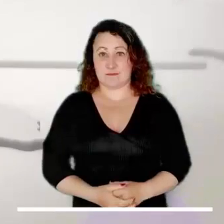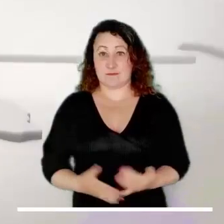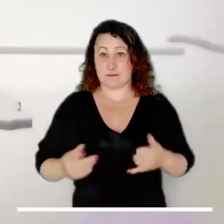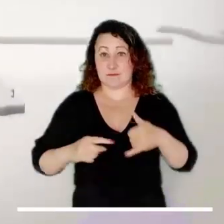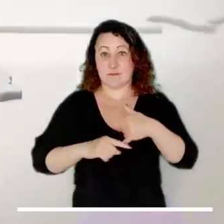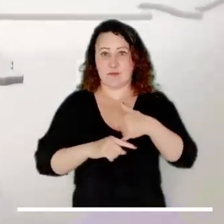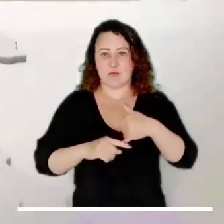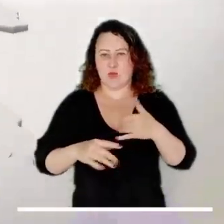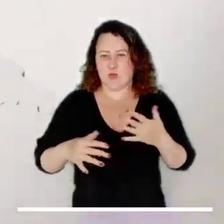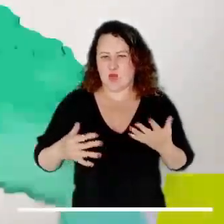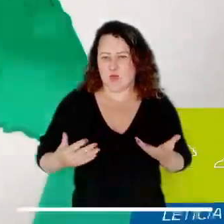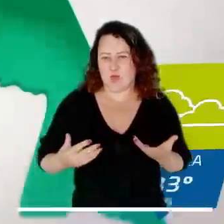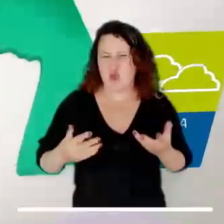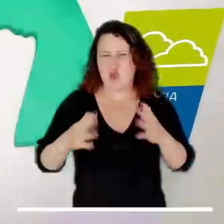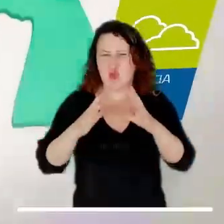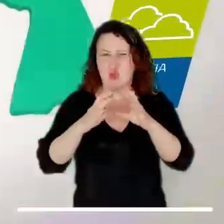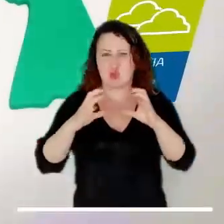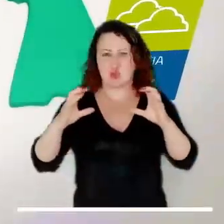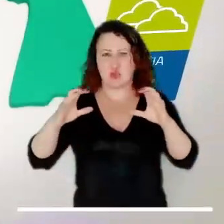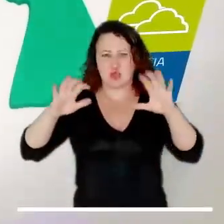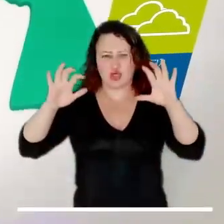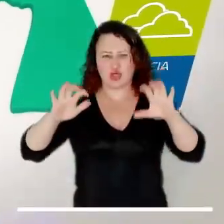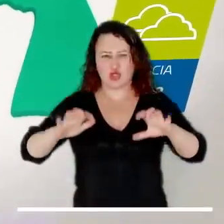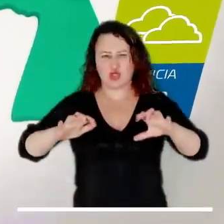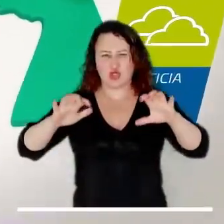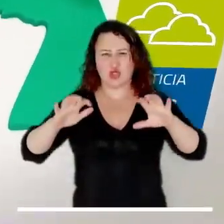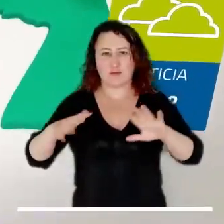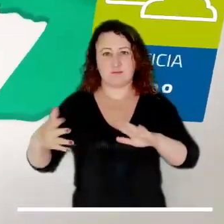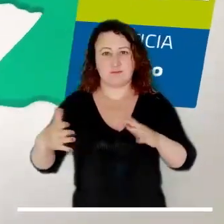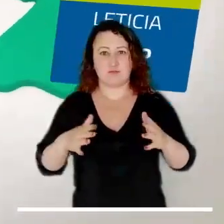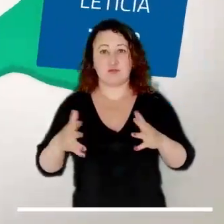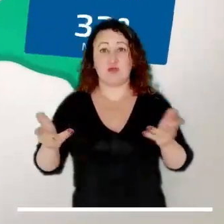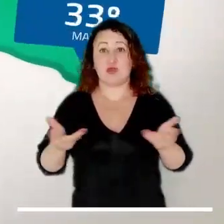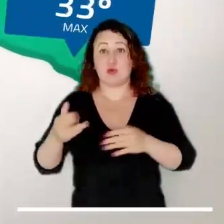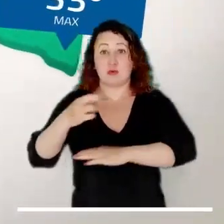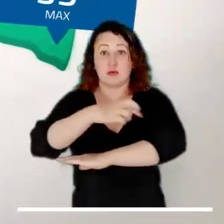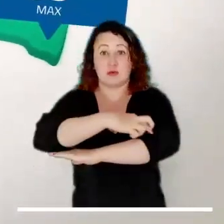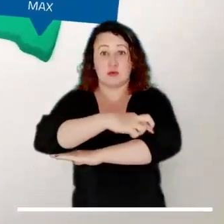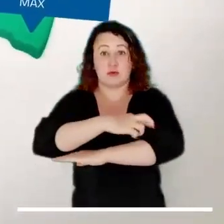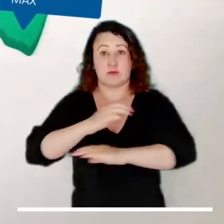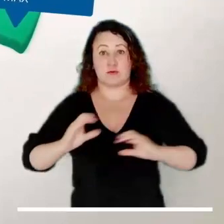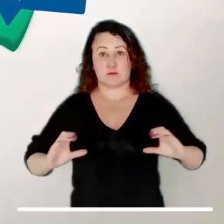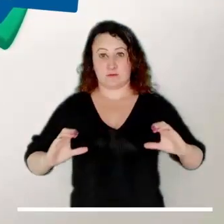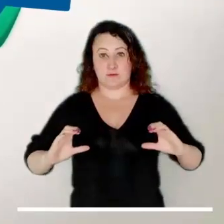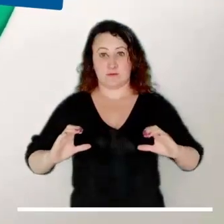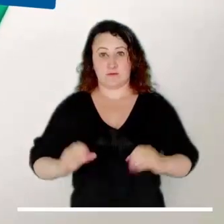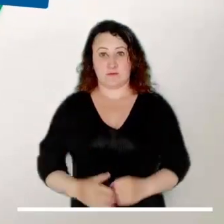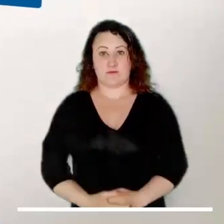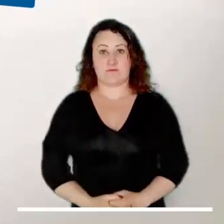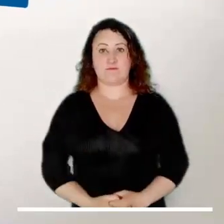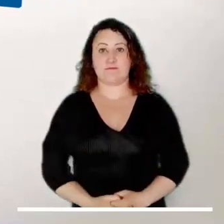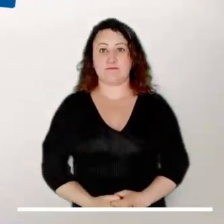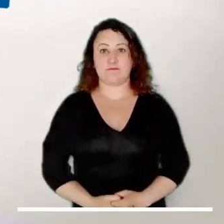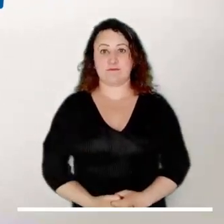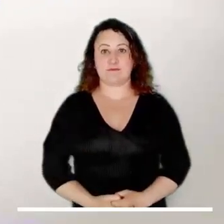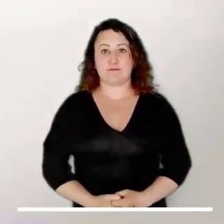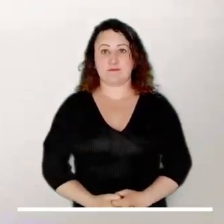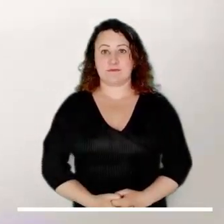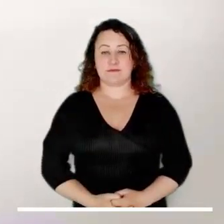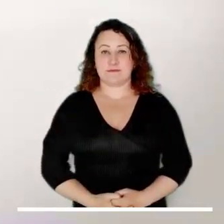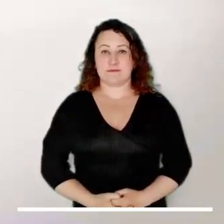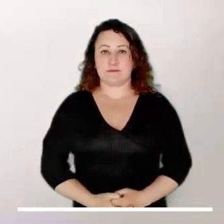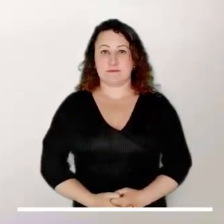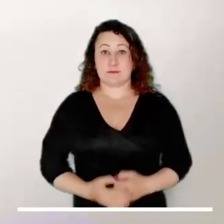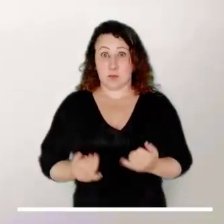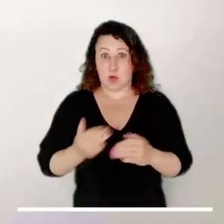y Bichada. En la región amazónica persiste el cielo nublado, con lluvias de intensidad moderada en el pie de Monte de Putumayo y